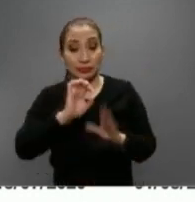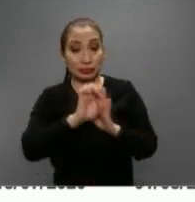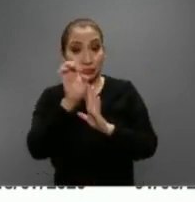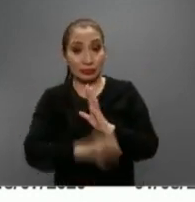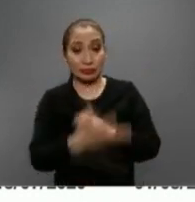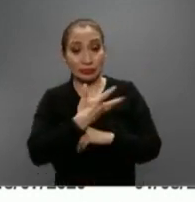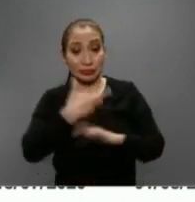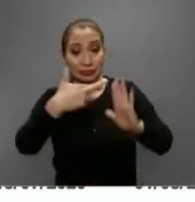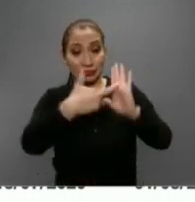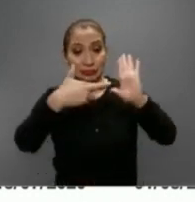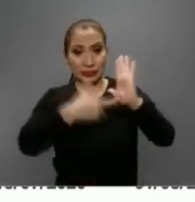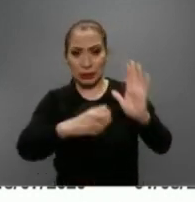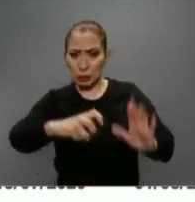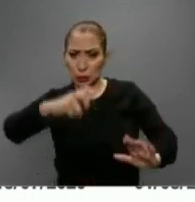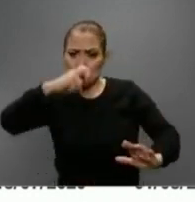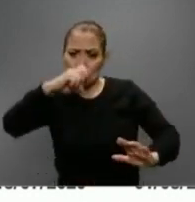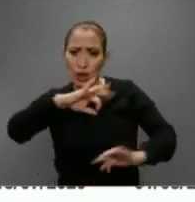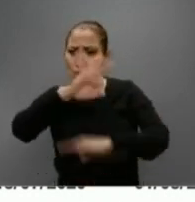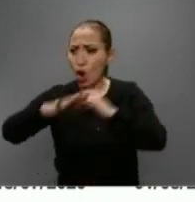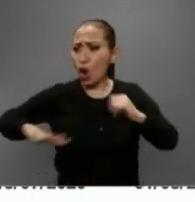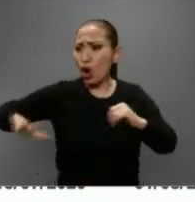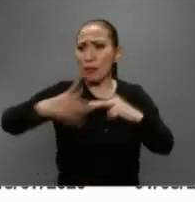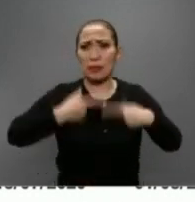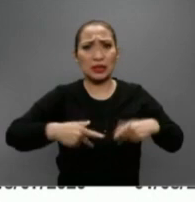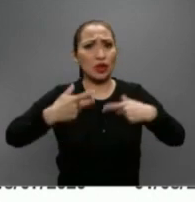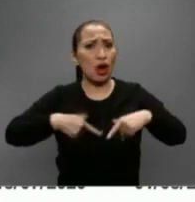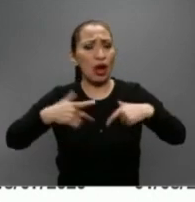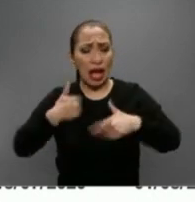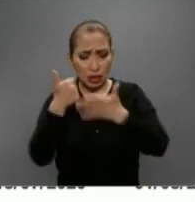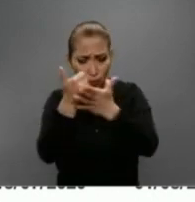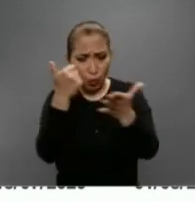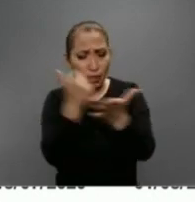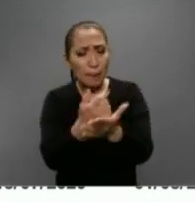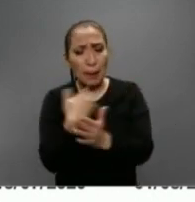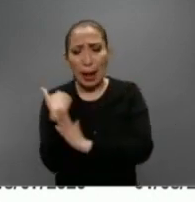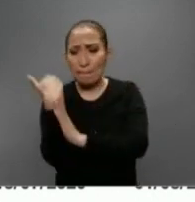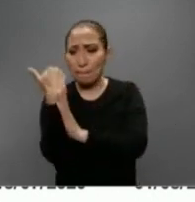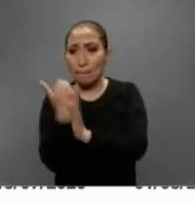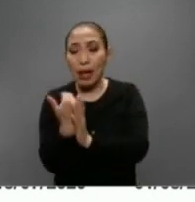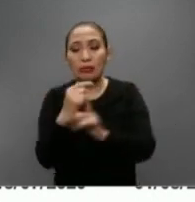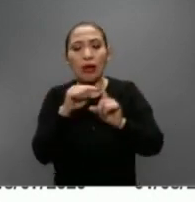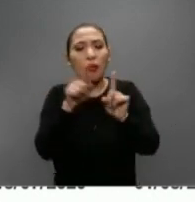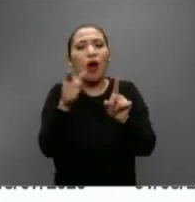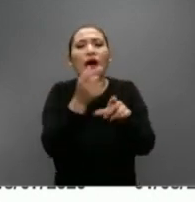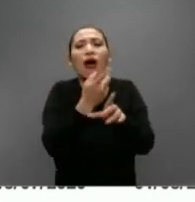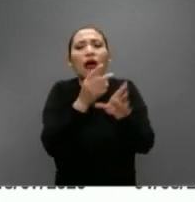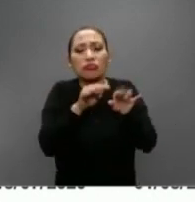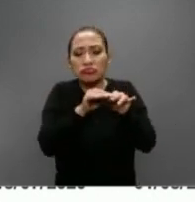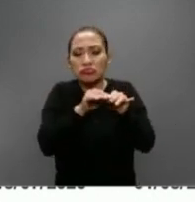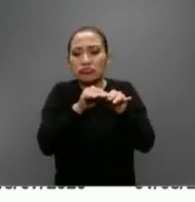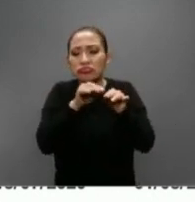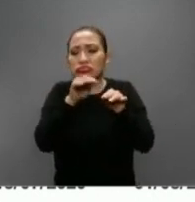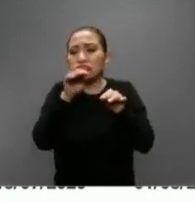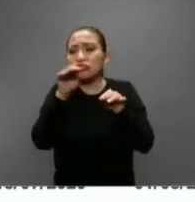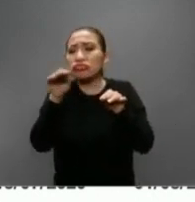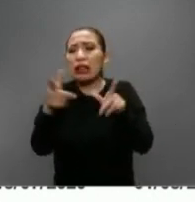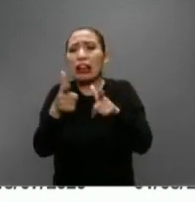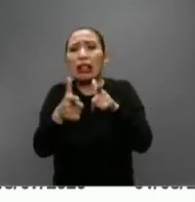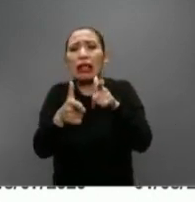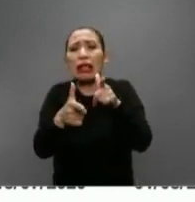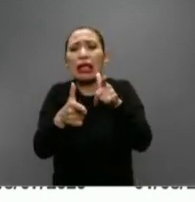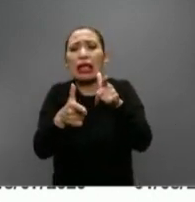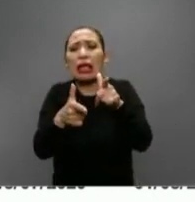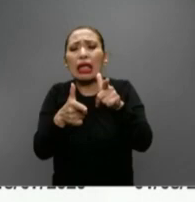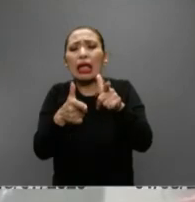si tenemos estas medidas enérgicas y todos los miembros de la sociedad contribuimos a ellas, vamos a tener una curva epidémica más